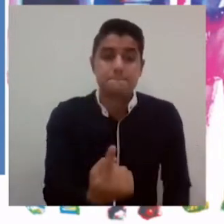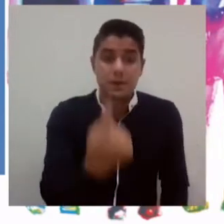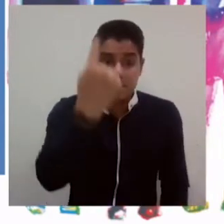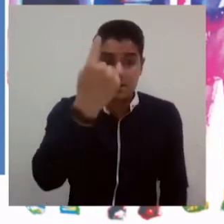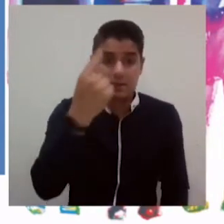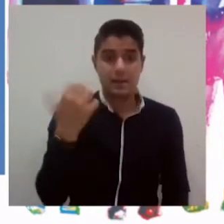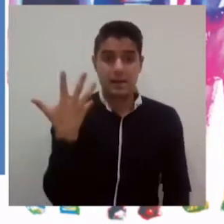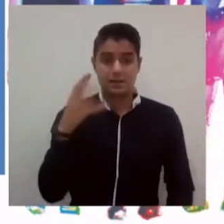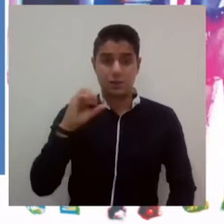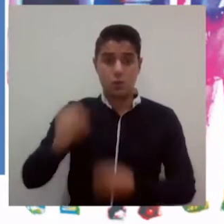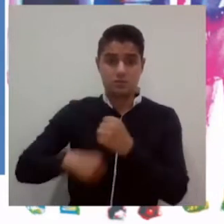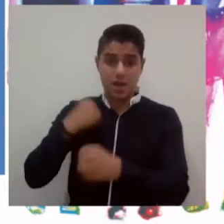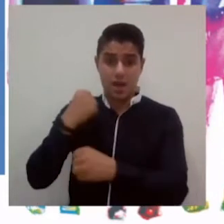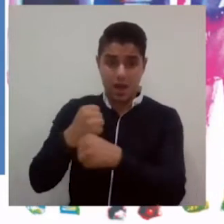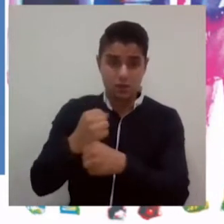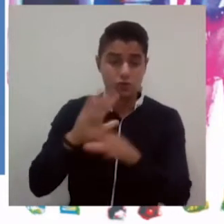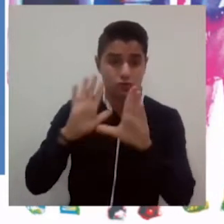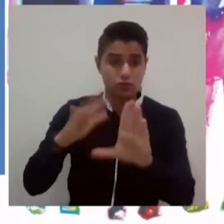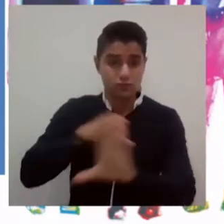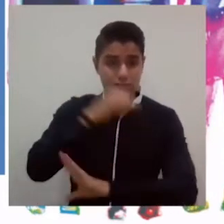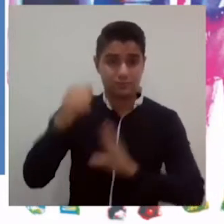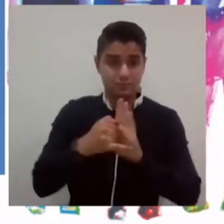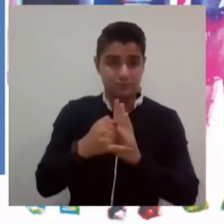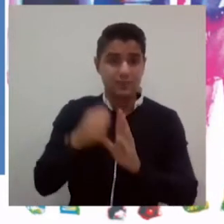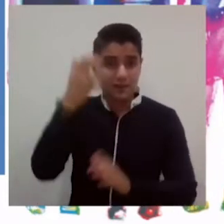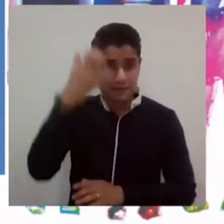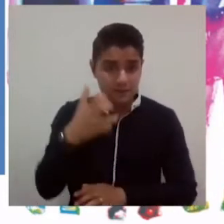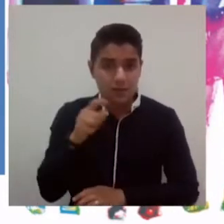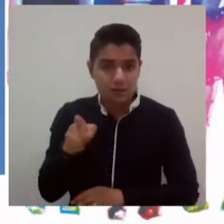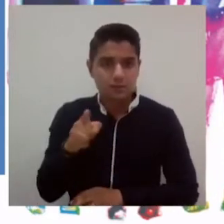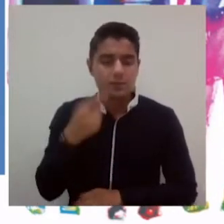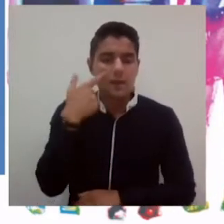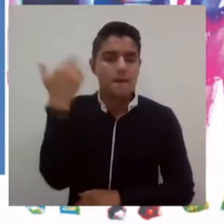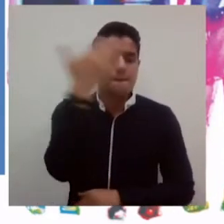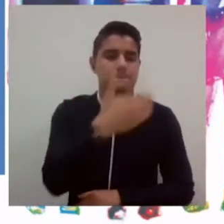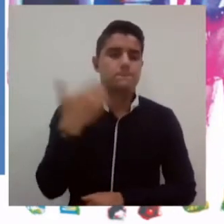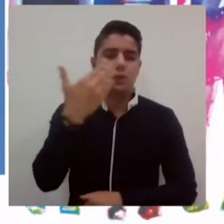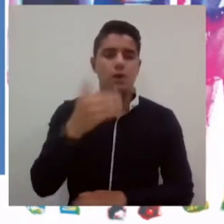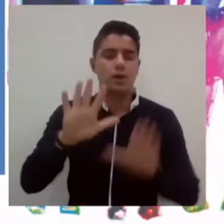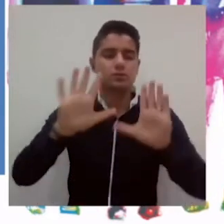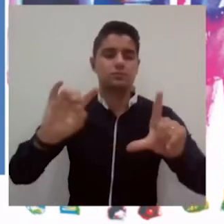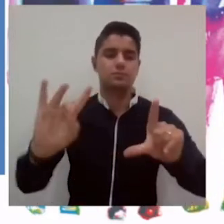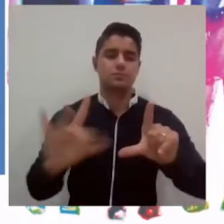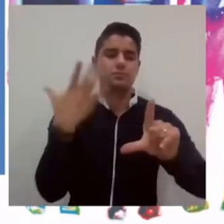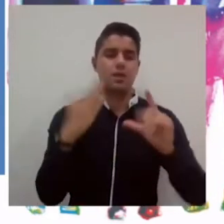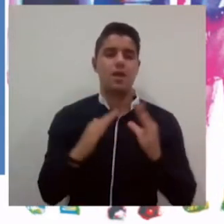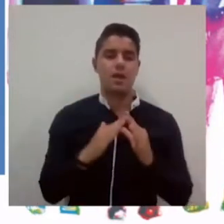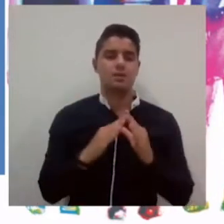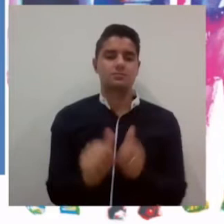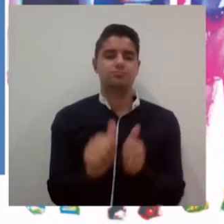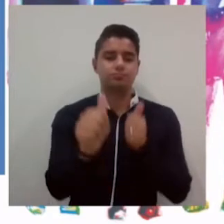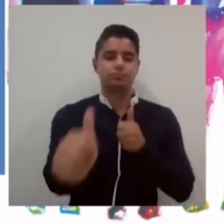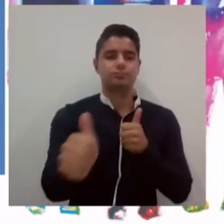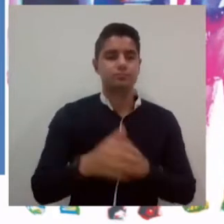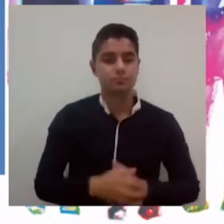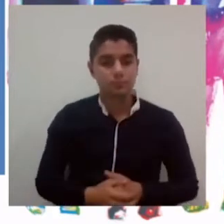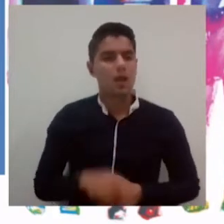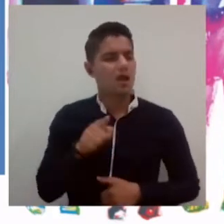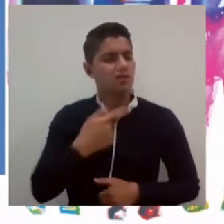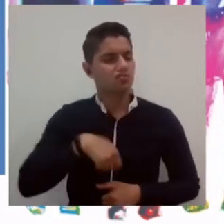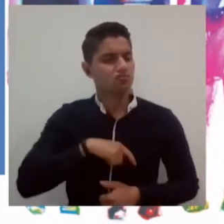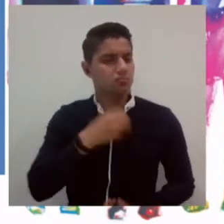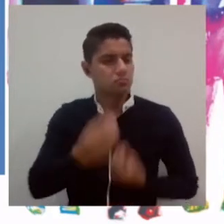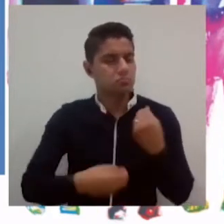Instituto una prueba de estado completamente electrónica y en casa. Para esto creamos una serie de condiciones en las cuales se